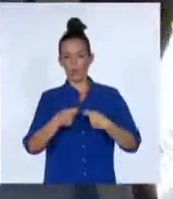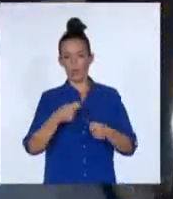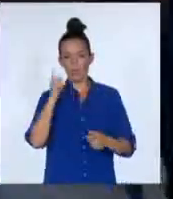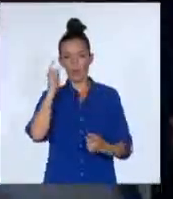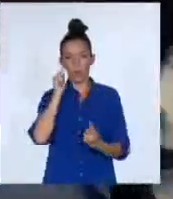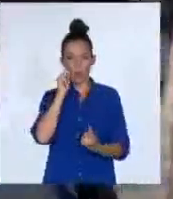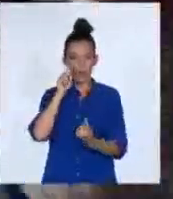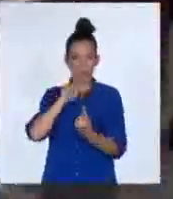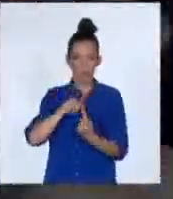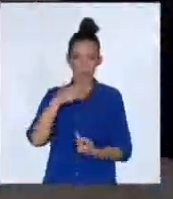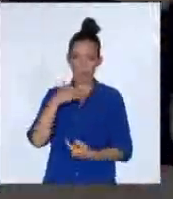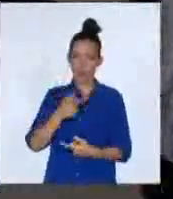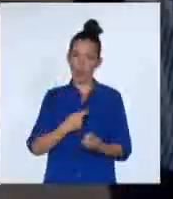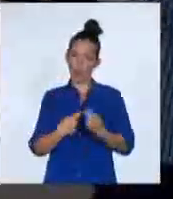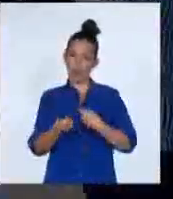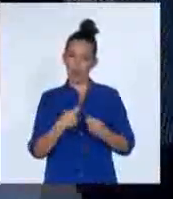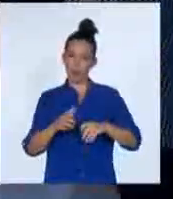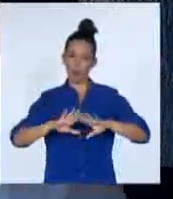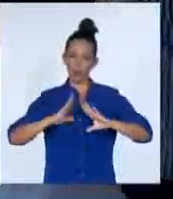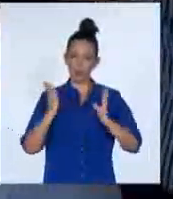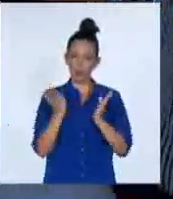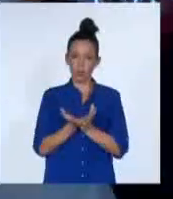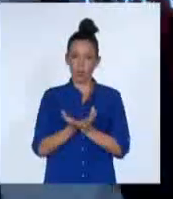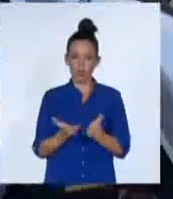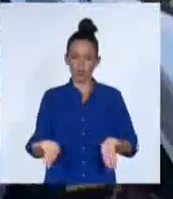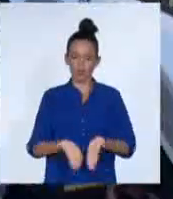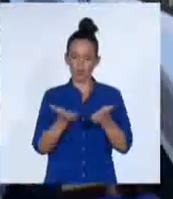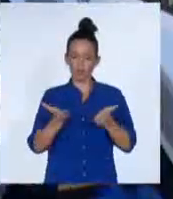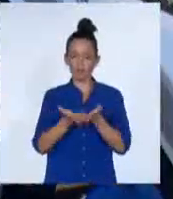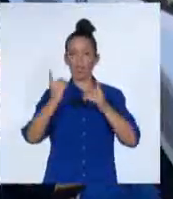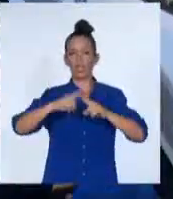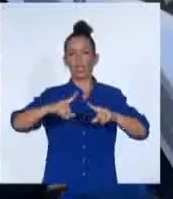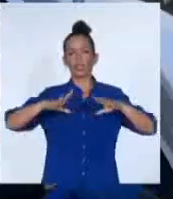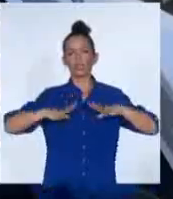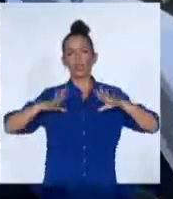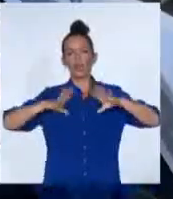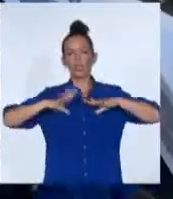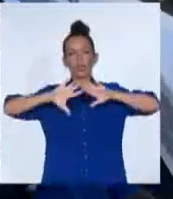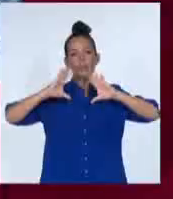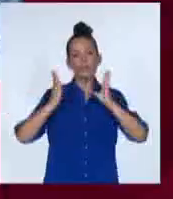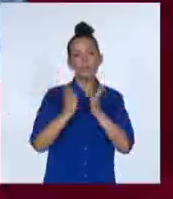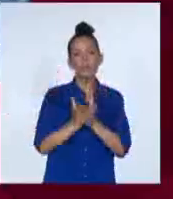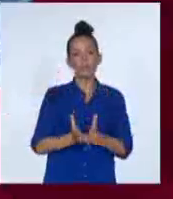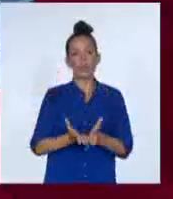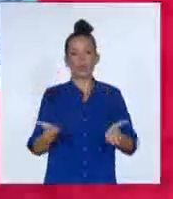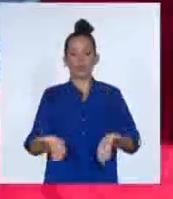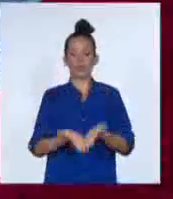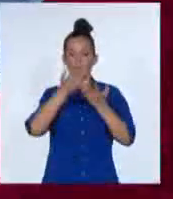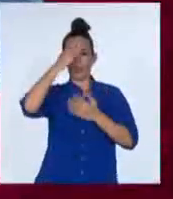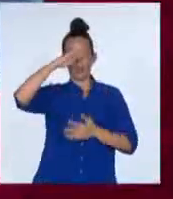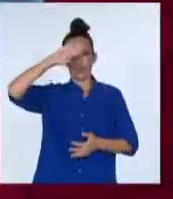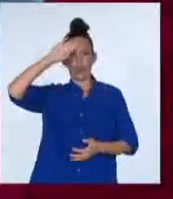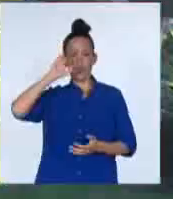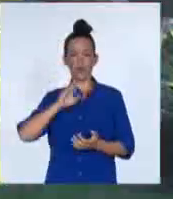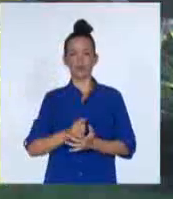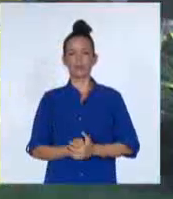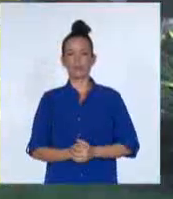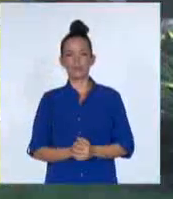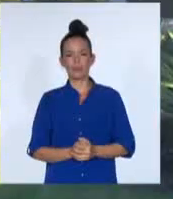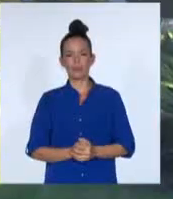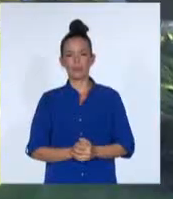negocios, promover inversiones e incentivar el turismo a hacer más por Cuba desde el centro sur de la isla.